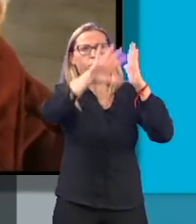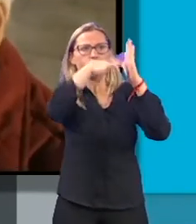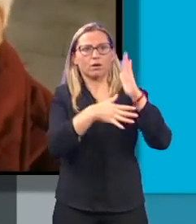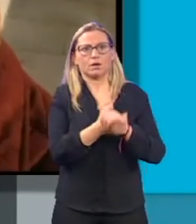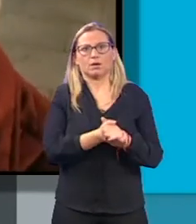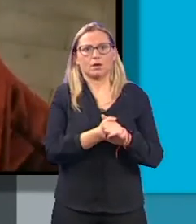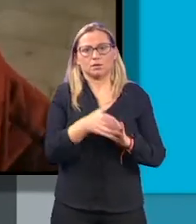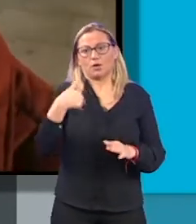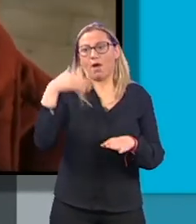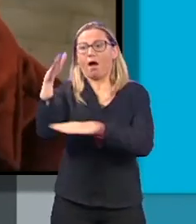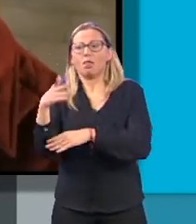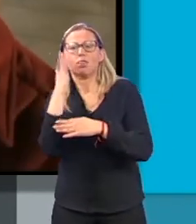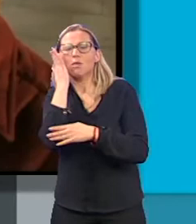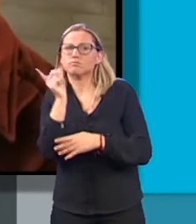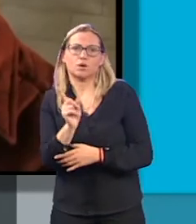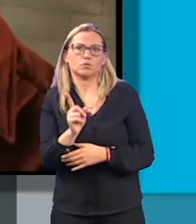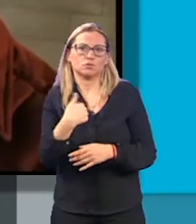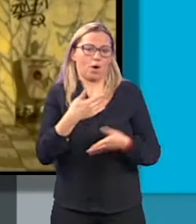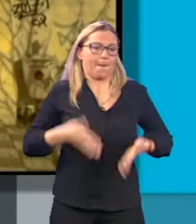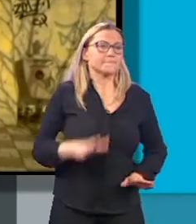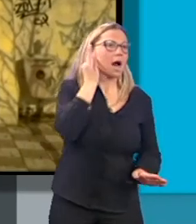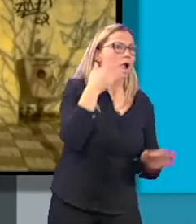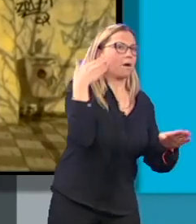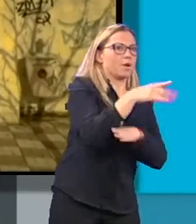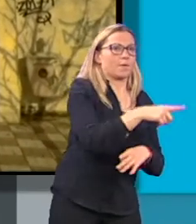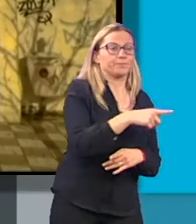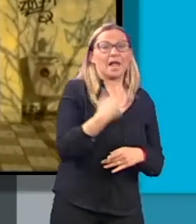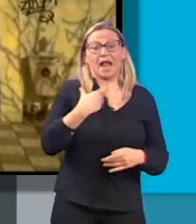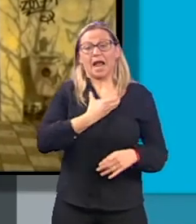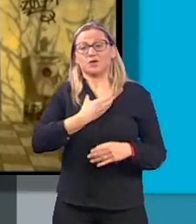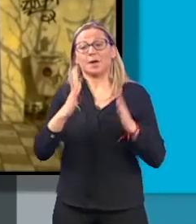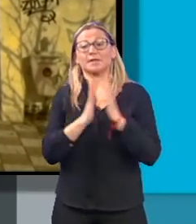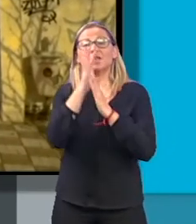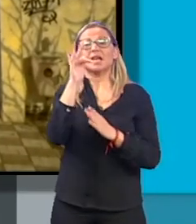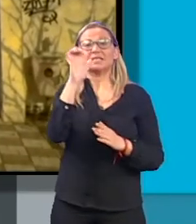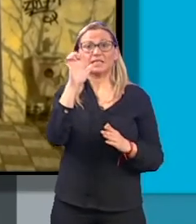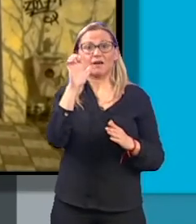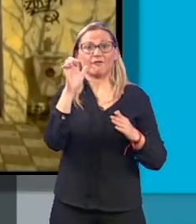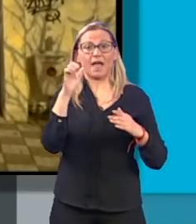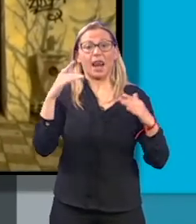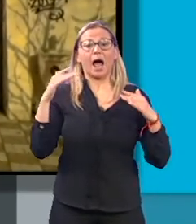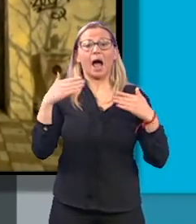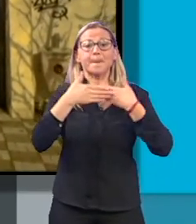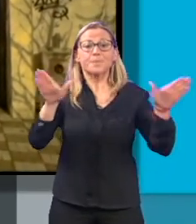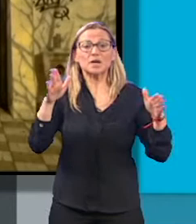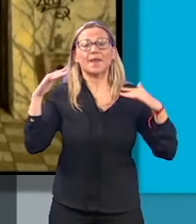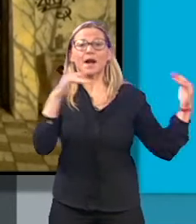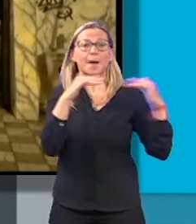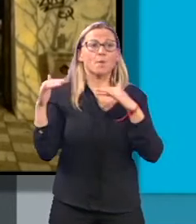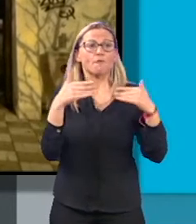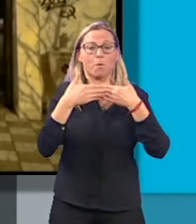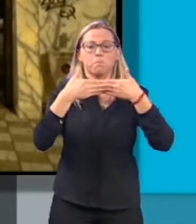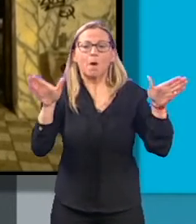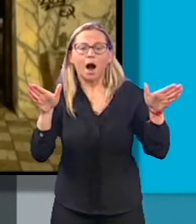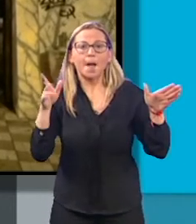vamos a allí a dormir ni nada, no iremos acá a mi hija. El ayuntamiento de la localidad, además, decidió abrir las puertas del campo de fútbol para